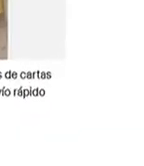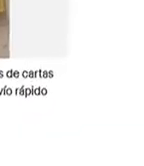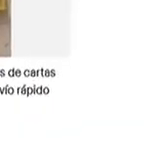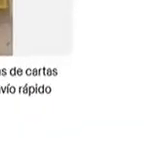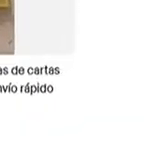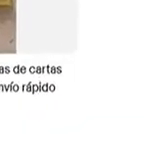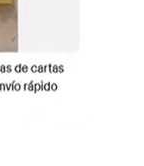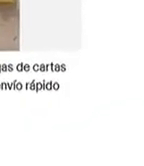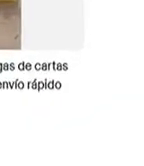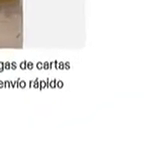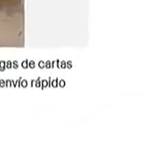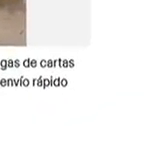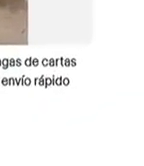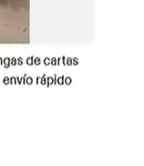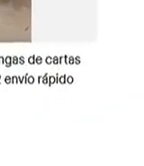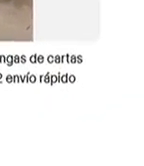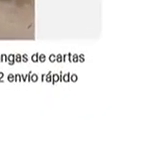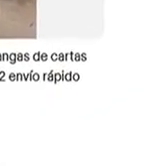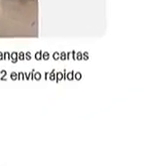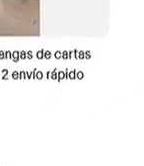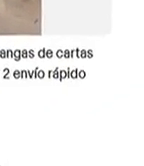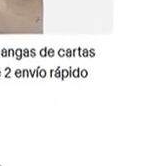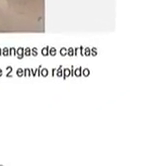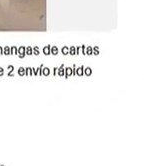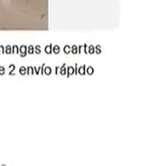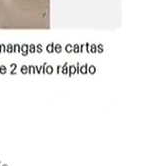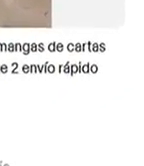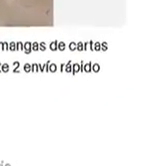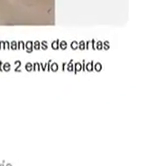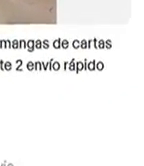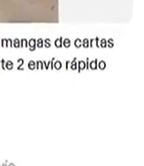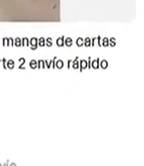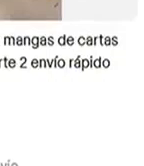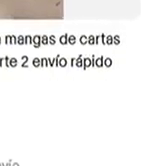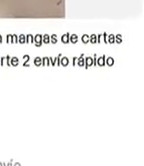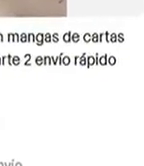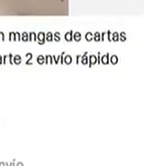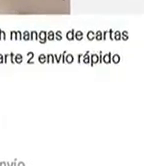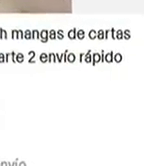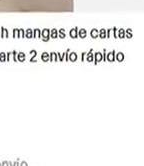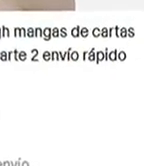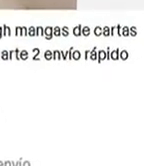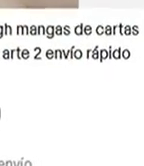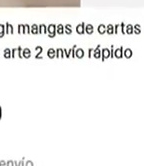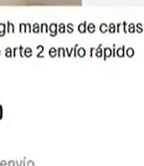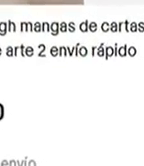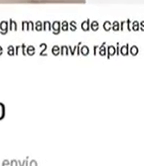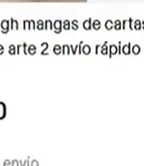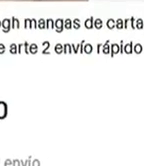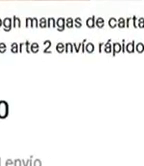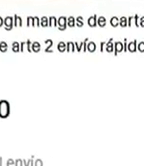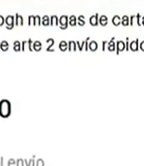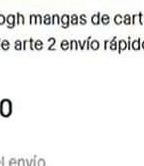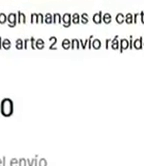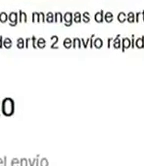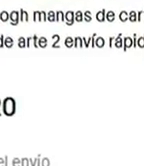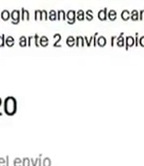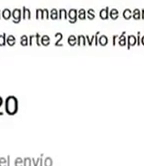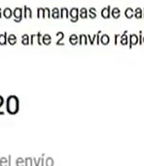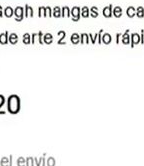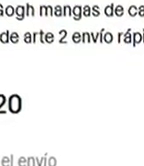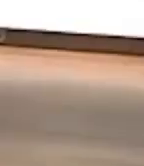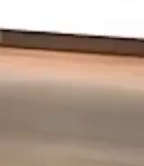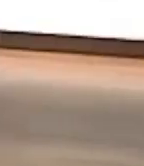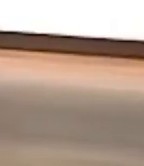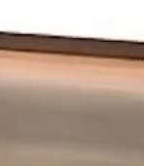como ya lo podemos ver en portales de compra venta como ebay donde los precios oscilan entre los 250 y los 400